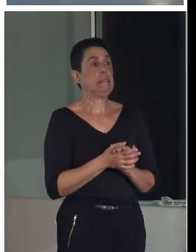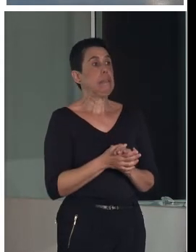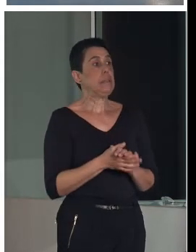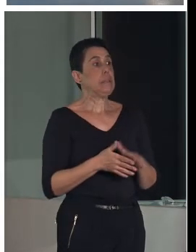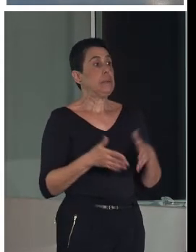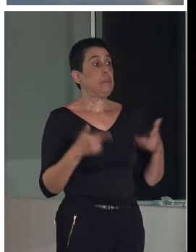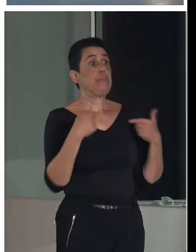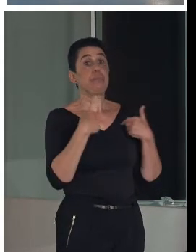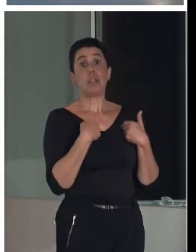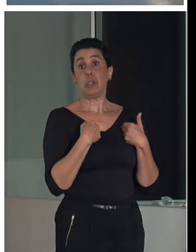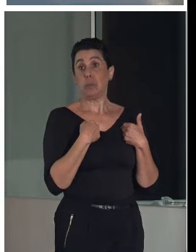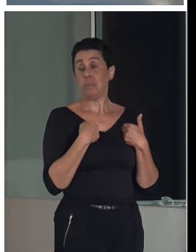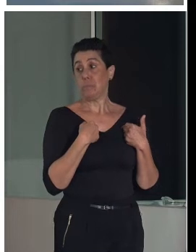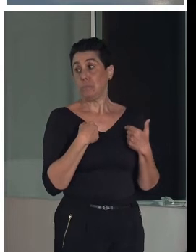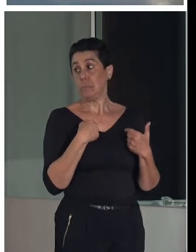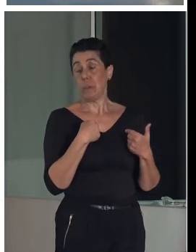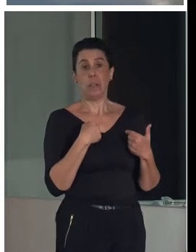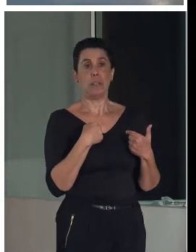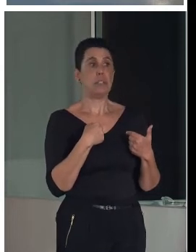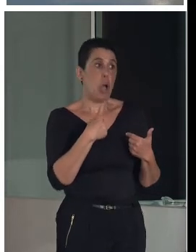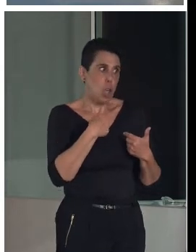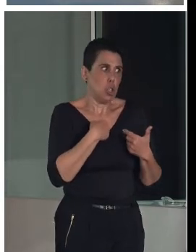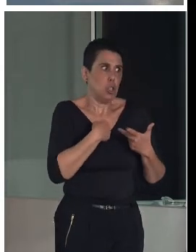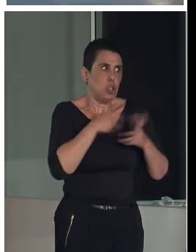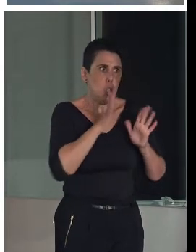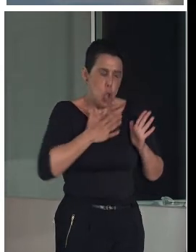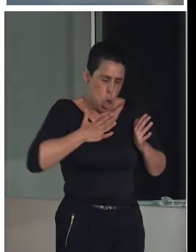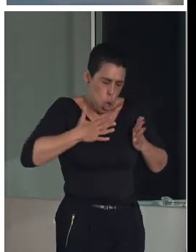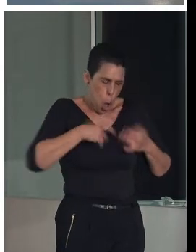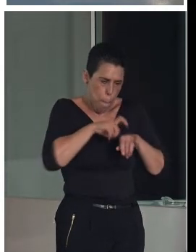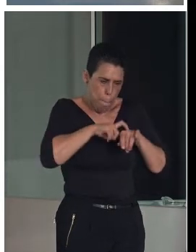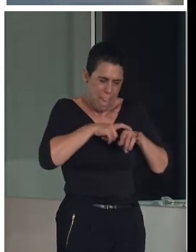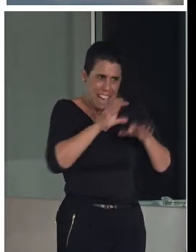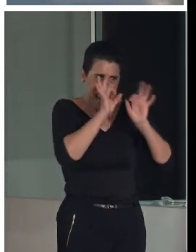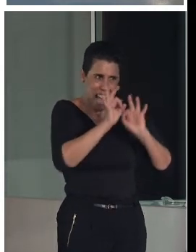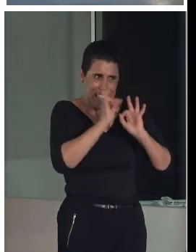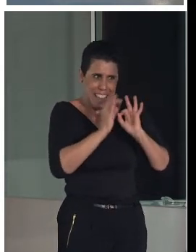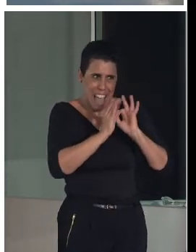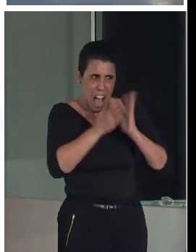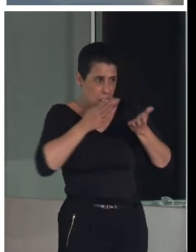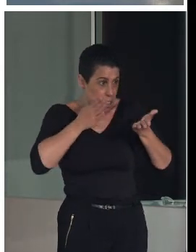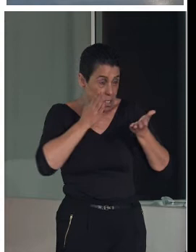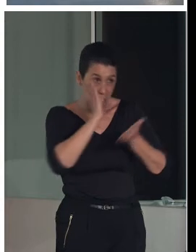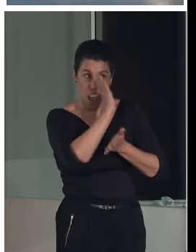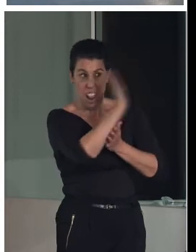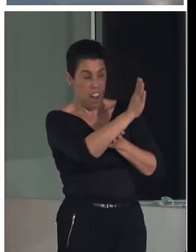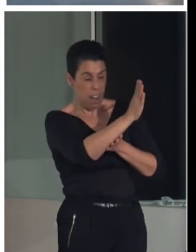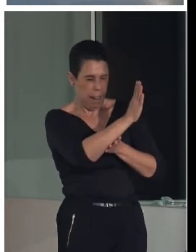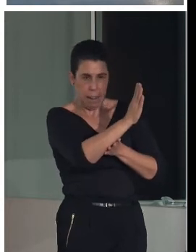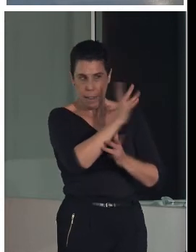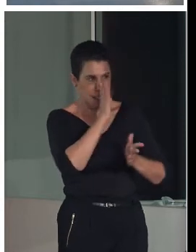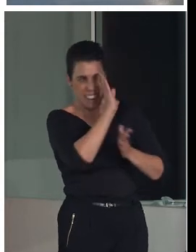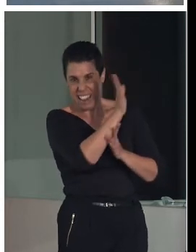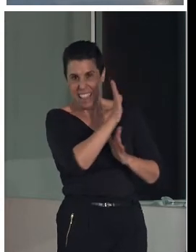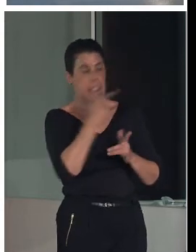Como yo soy de coger, no de coger, o sea, de ir en línea recta, casi nunca he ido en línea recta, he ido siempre viendo todas